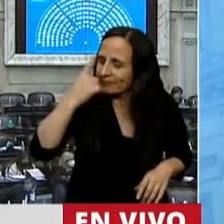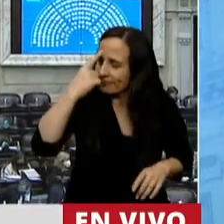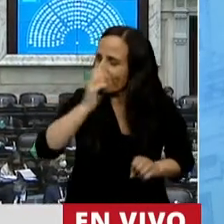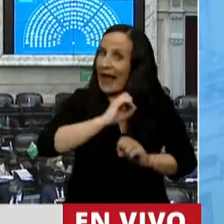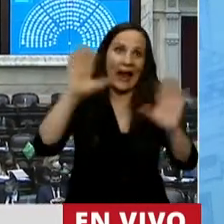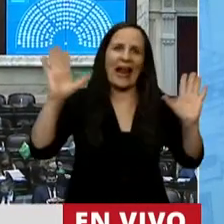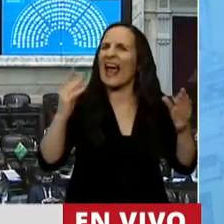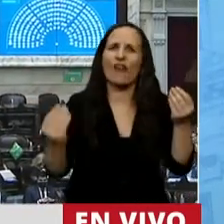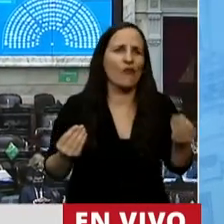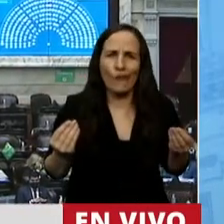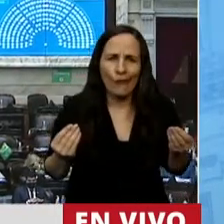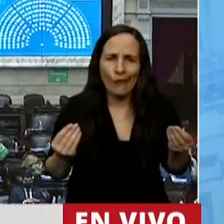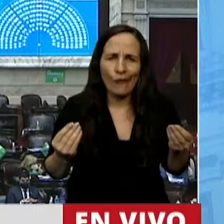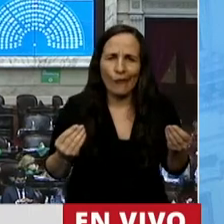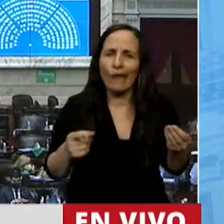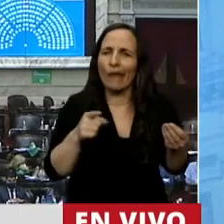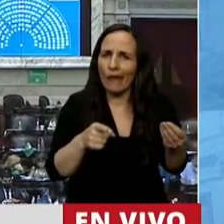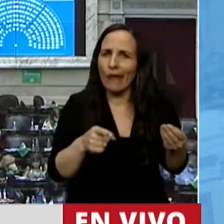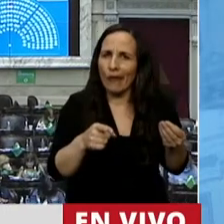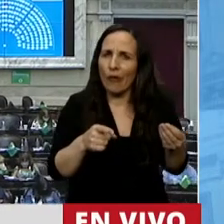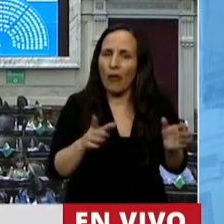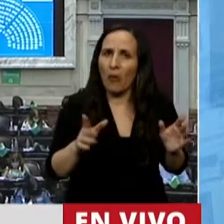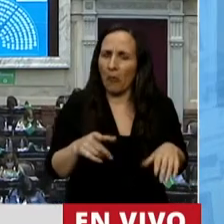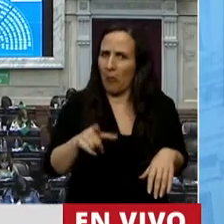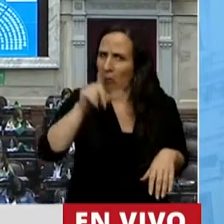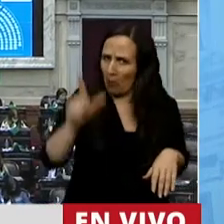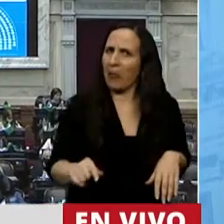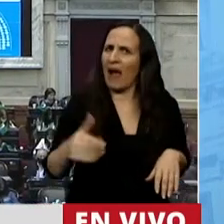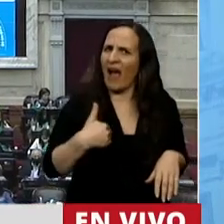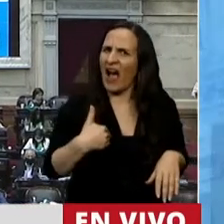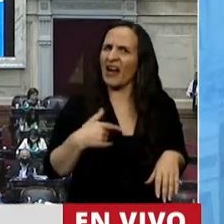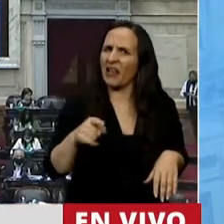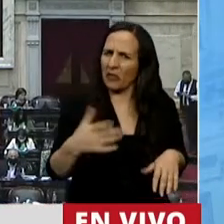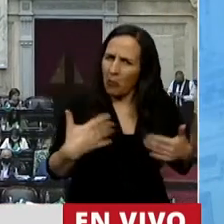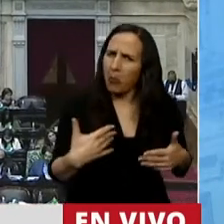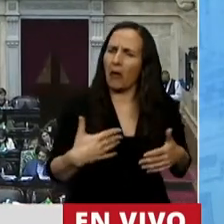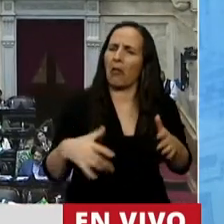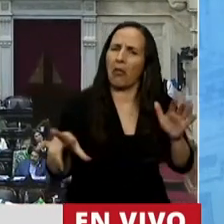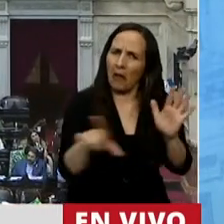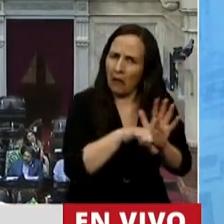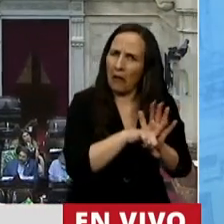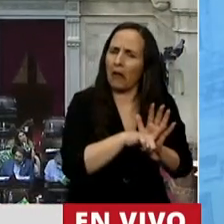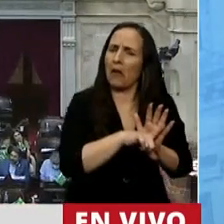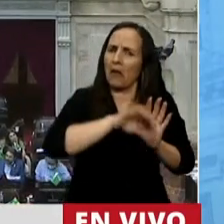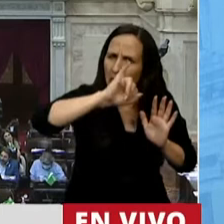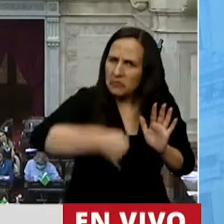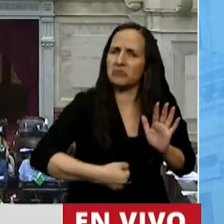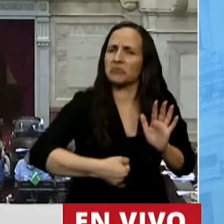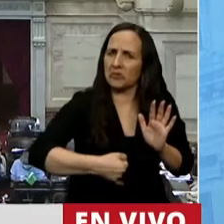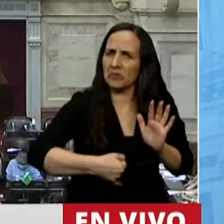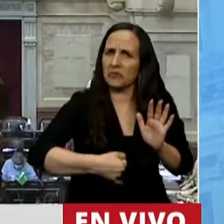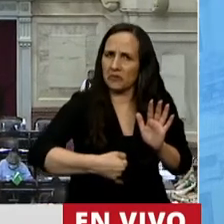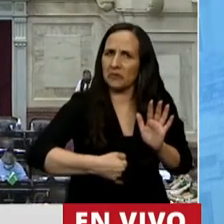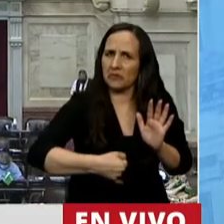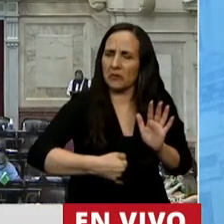absolutamente nada que impida que la Argentina legible y reglamente una cuestión